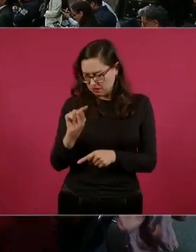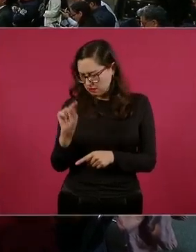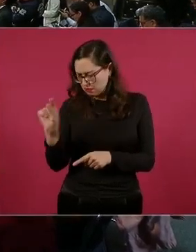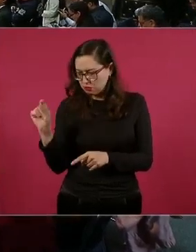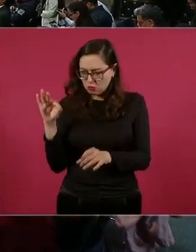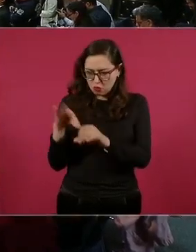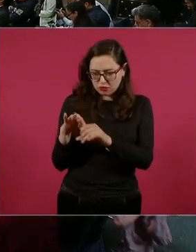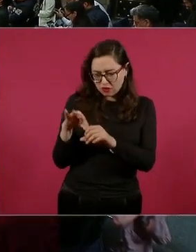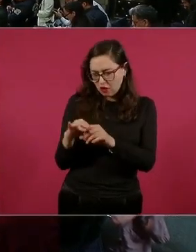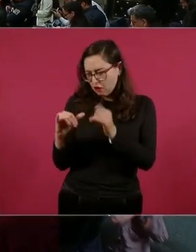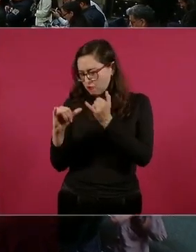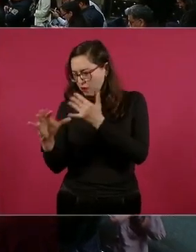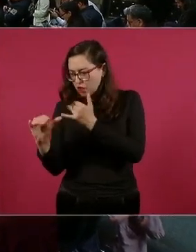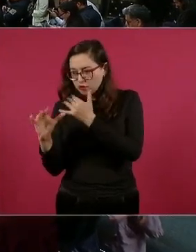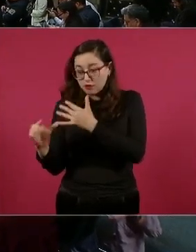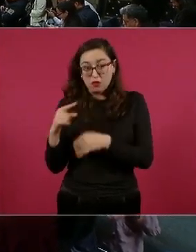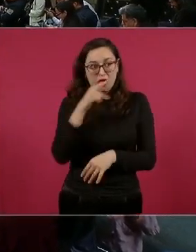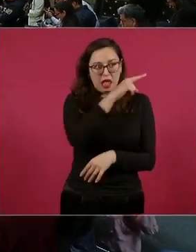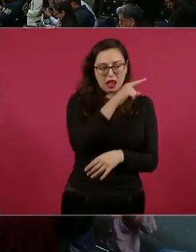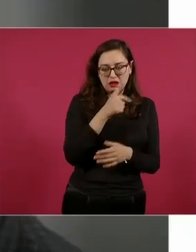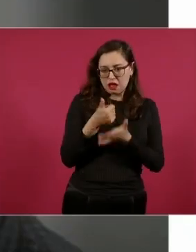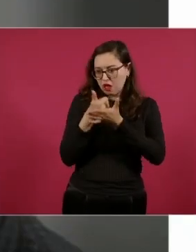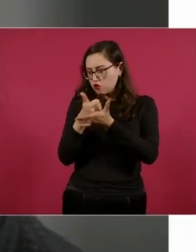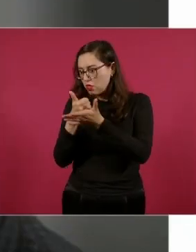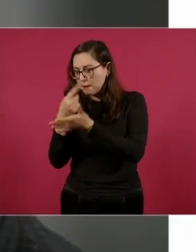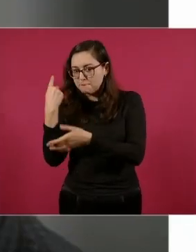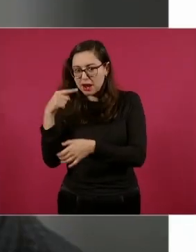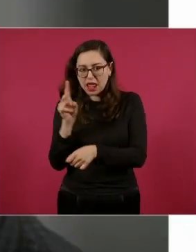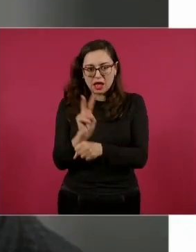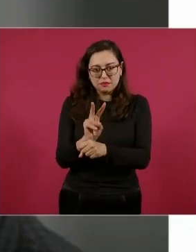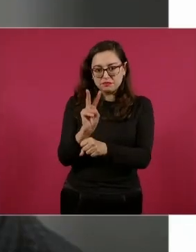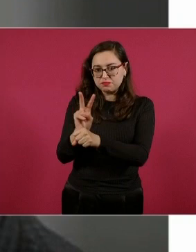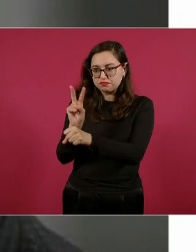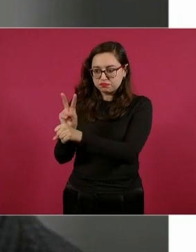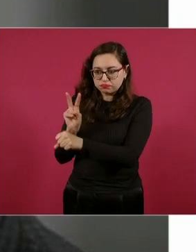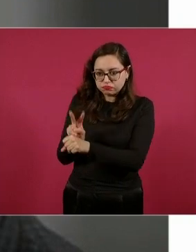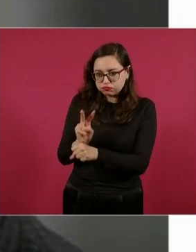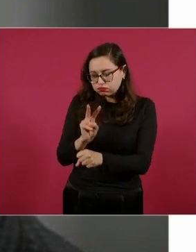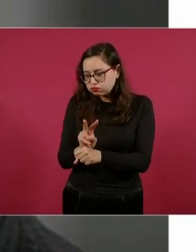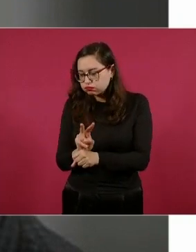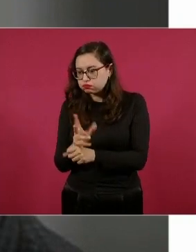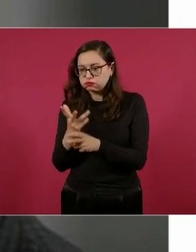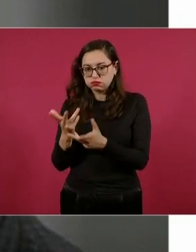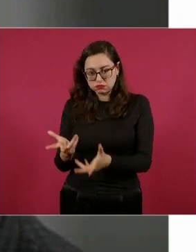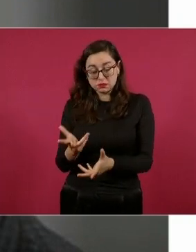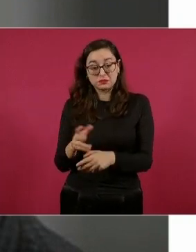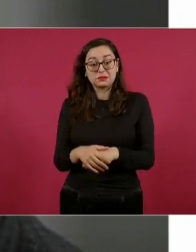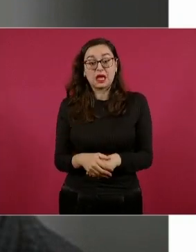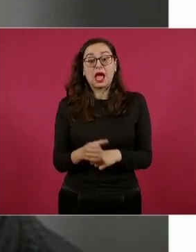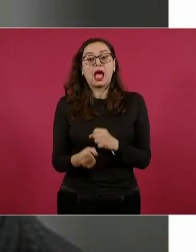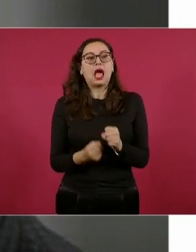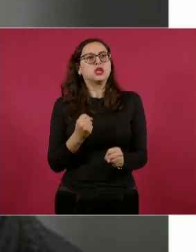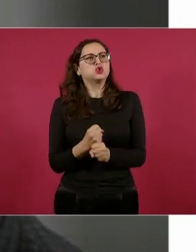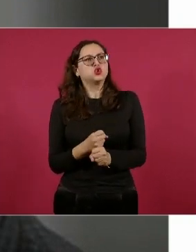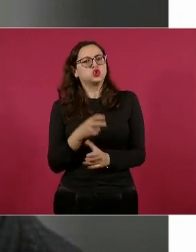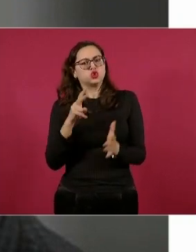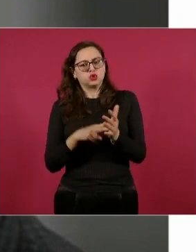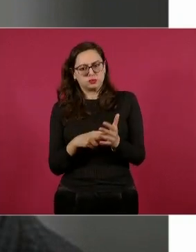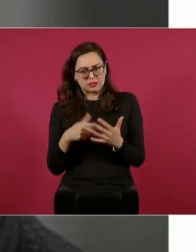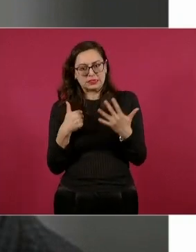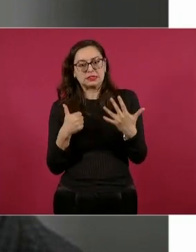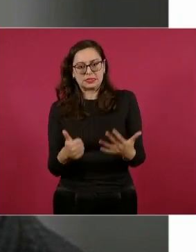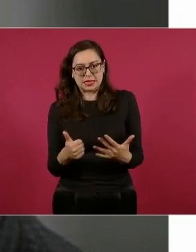En el 2006 todavía él tenía interés, nada más que ya estaba